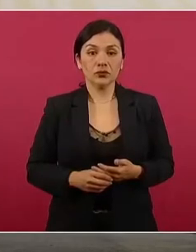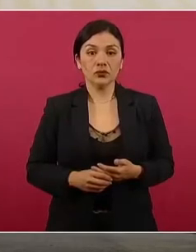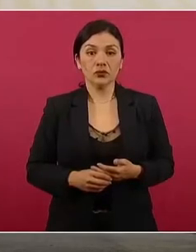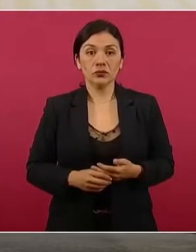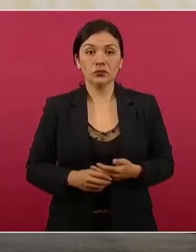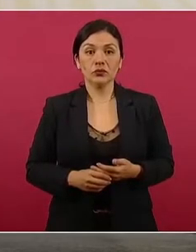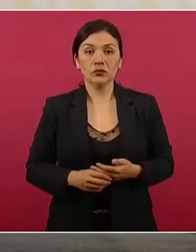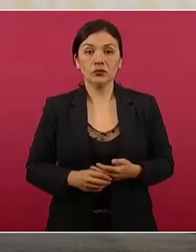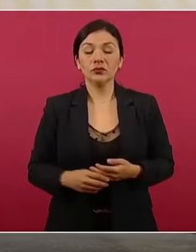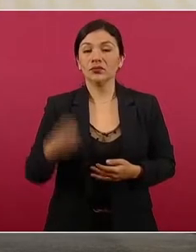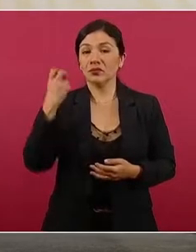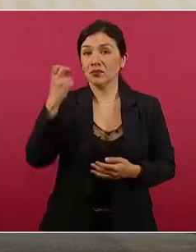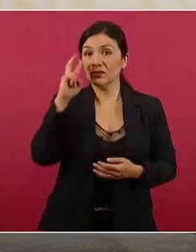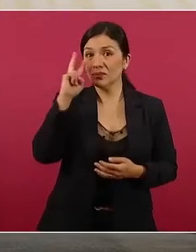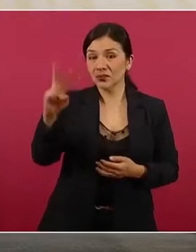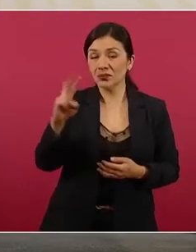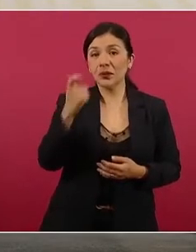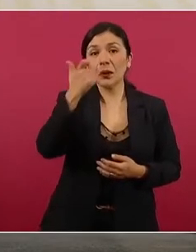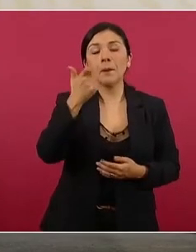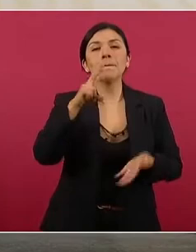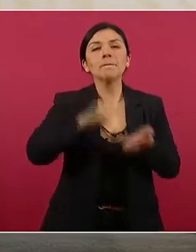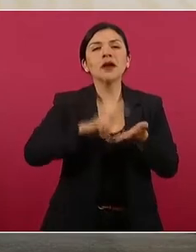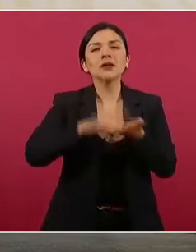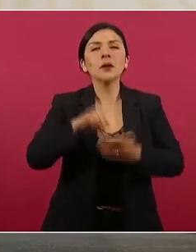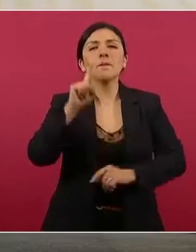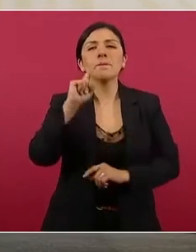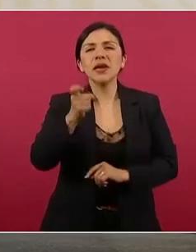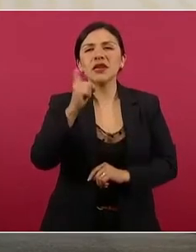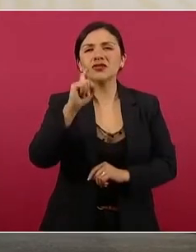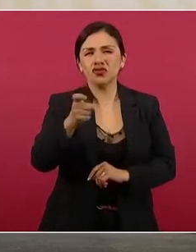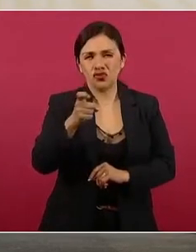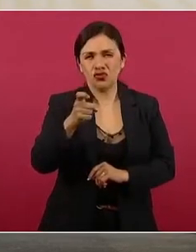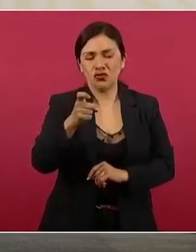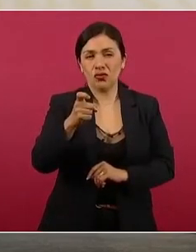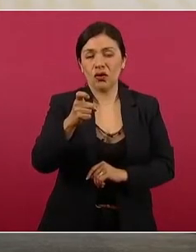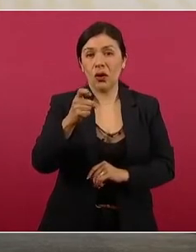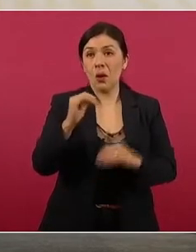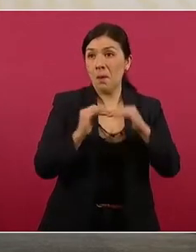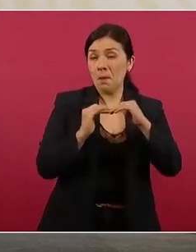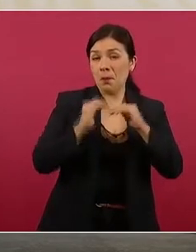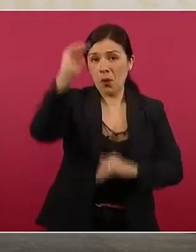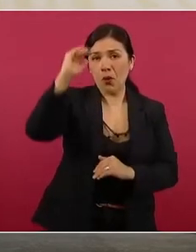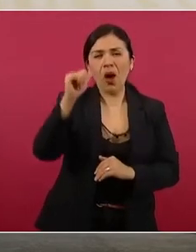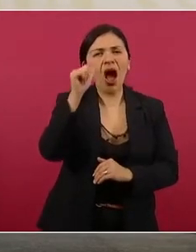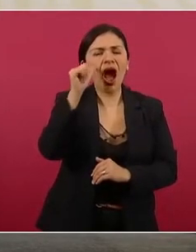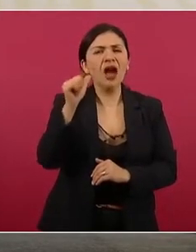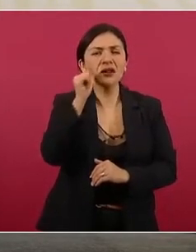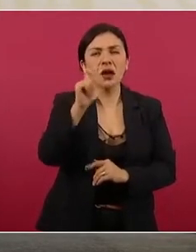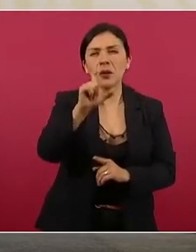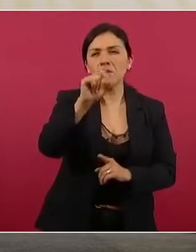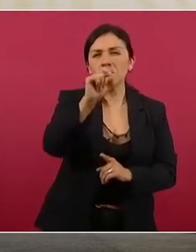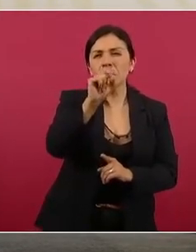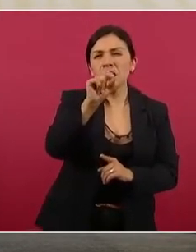Se fue arriba, llegó ayer hasta 20, 40 aguantó,